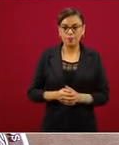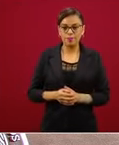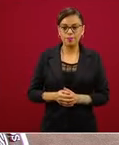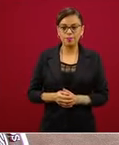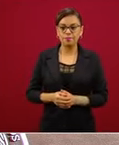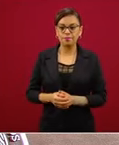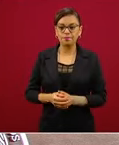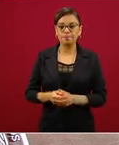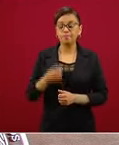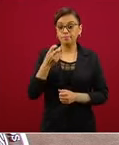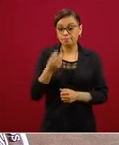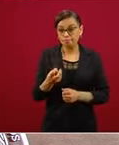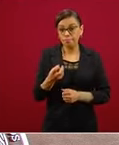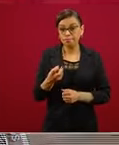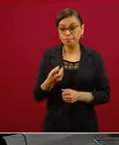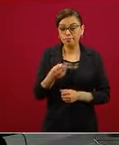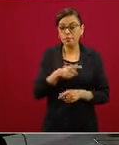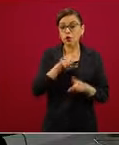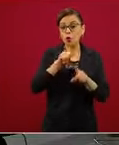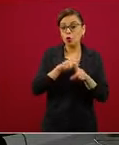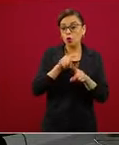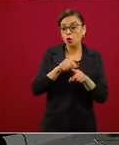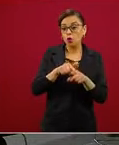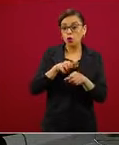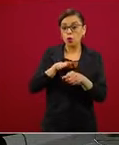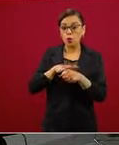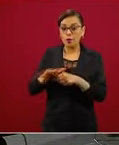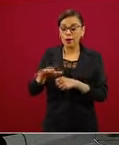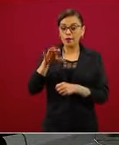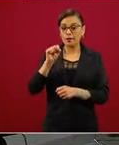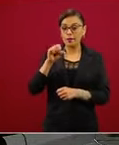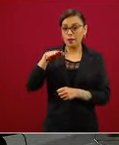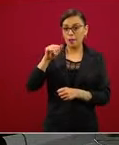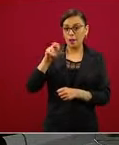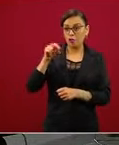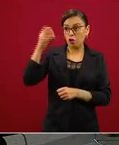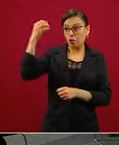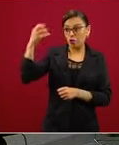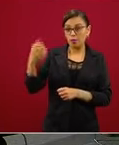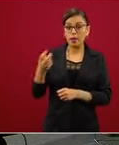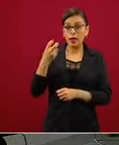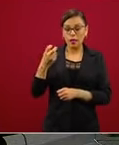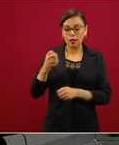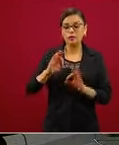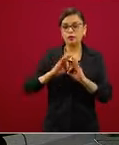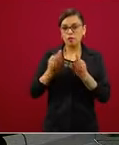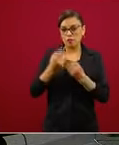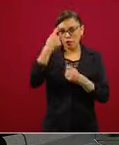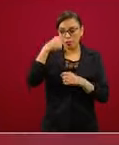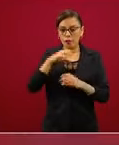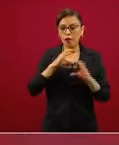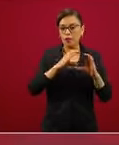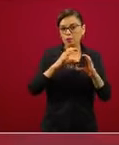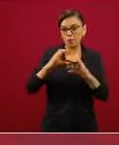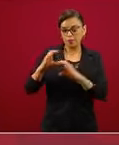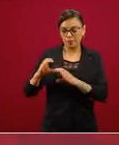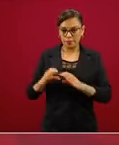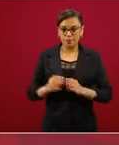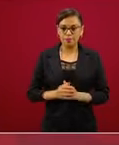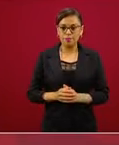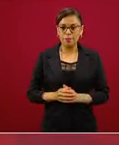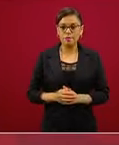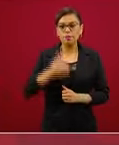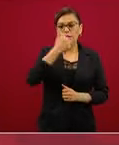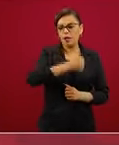medidas según el color en el cual nos encontremos. Como bien ya se señaló aquí, dependiendo de la región y